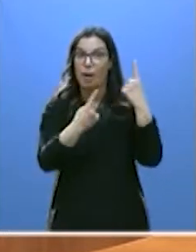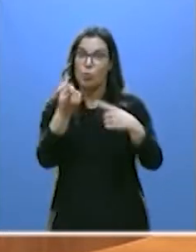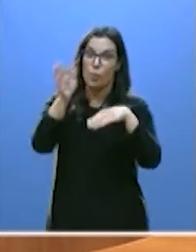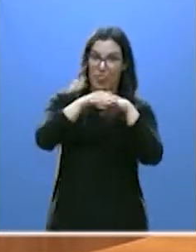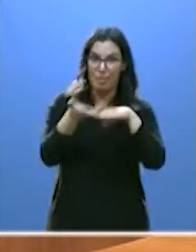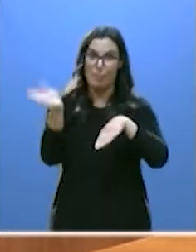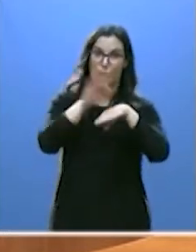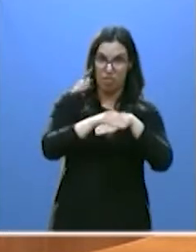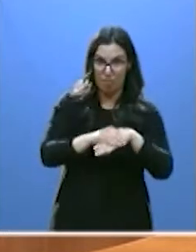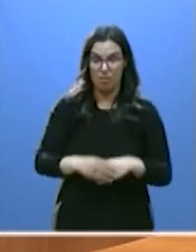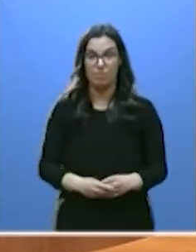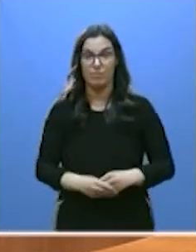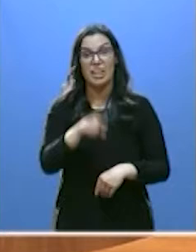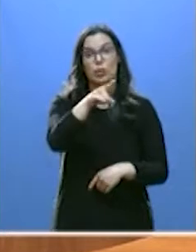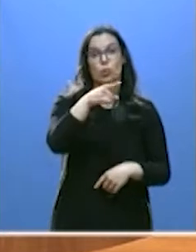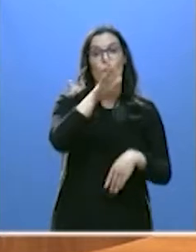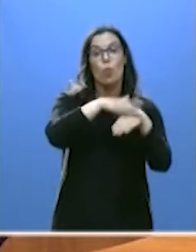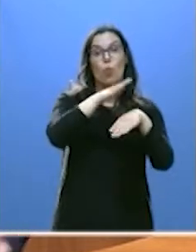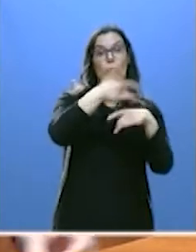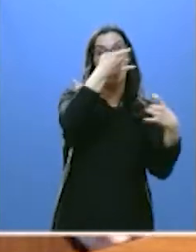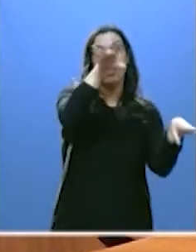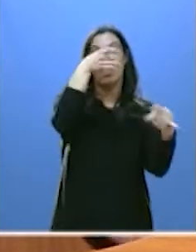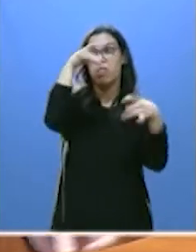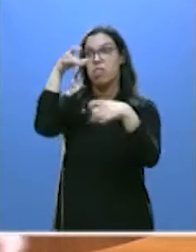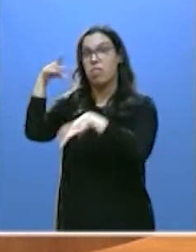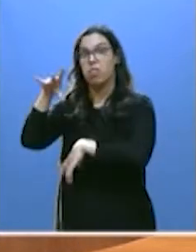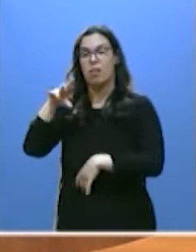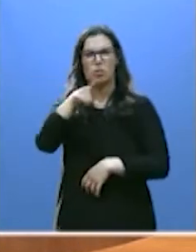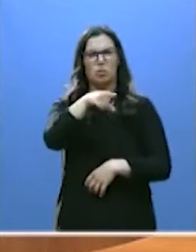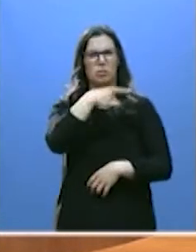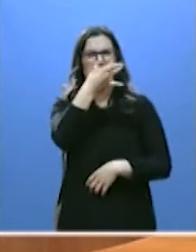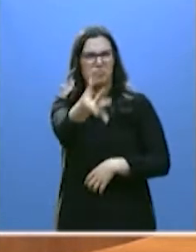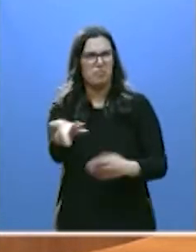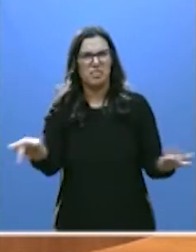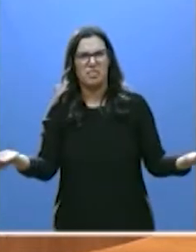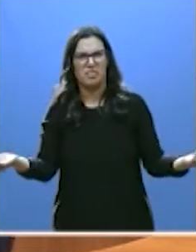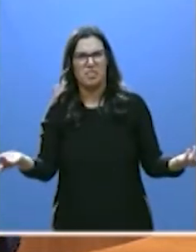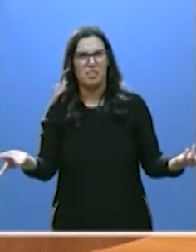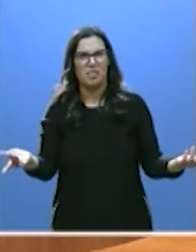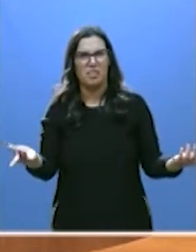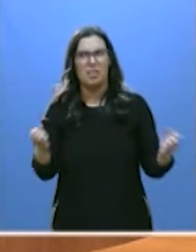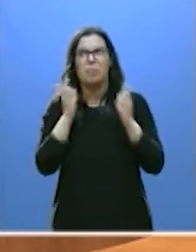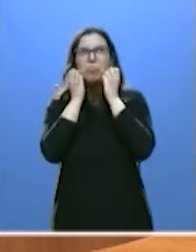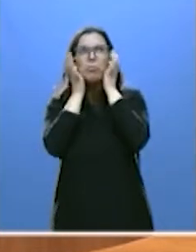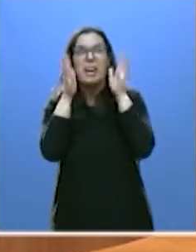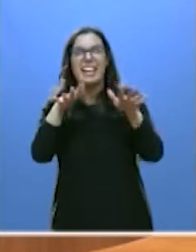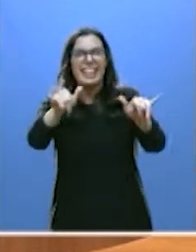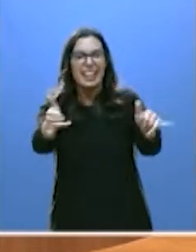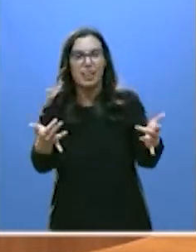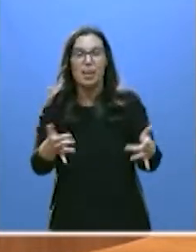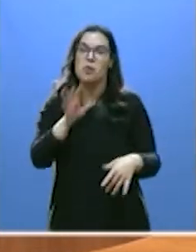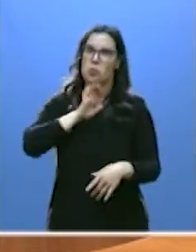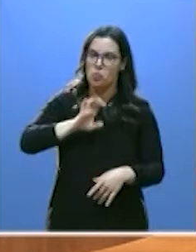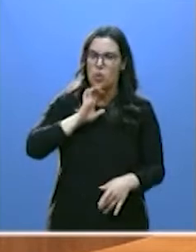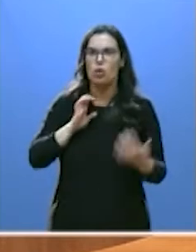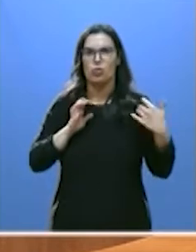Y le echa la culpa a los demás con un absoluto descaro y sin sonrojarse. Es curioso, señor